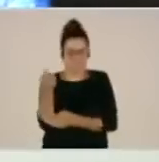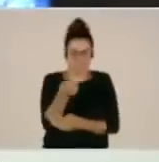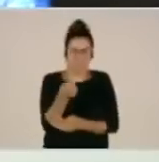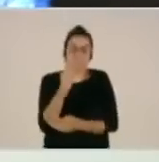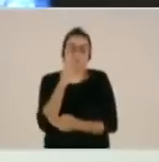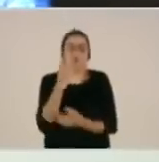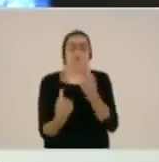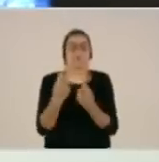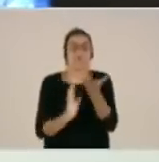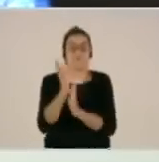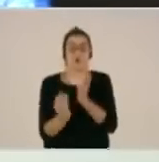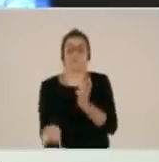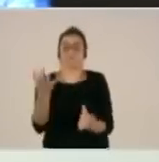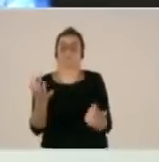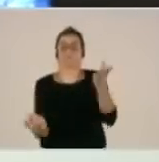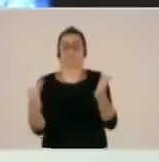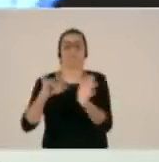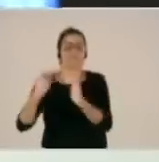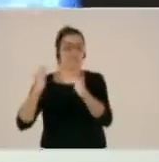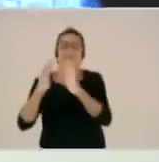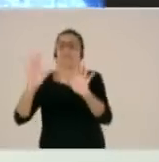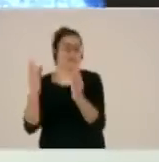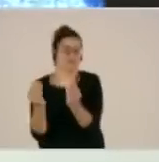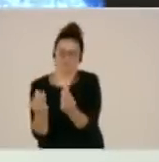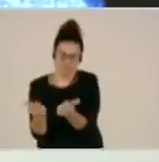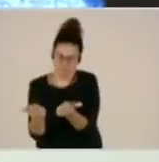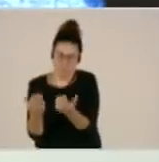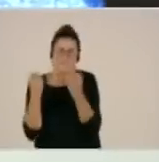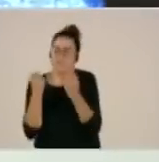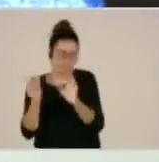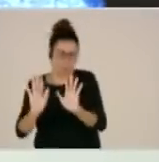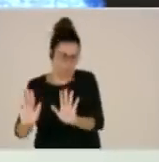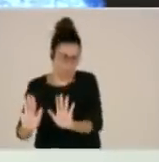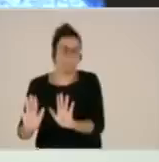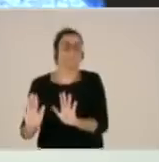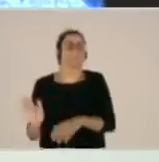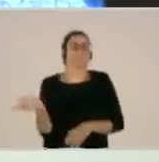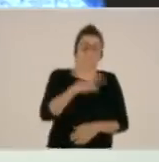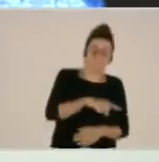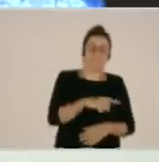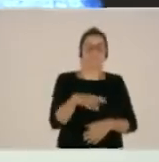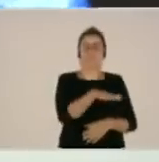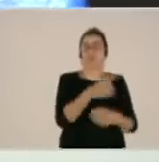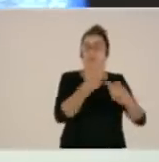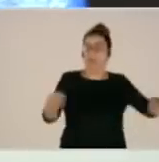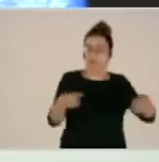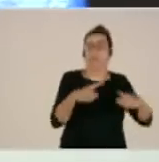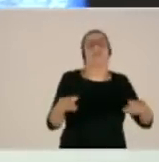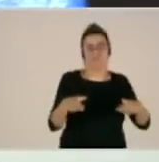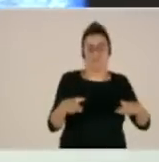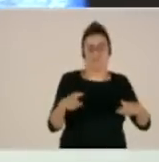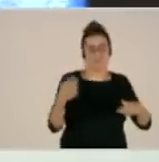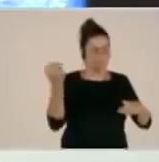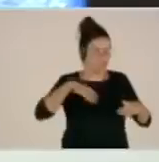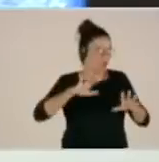casas, pero en general de baja intensidad. Y la zona de Arafo sí se ha podido consolidar un poquito más. Se ha consolidado la parte que va de la